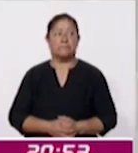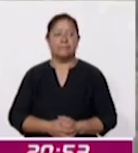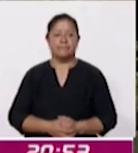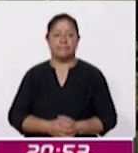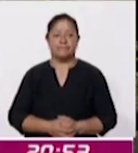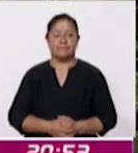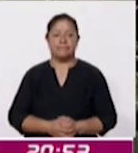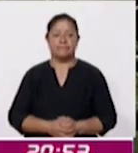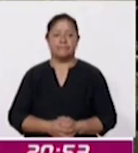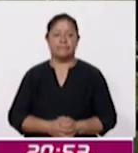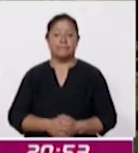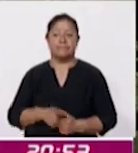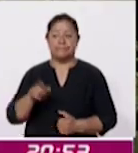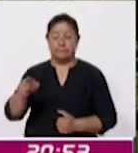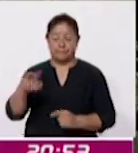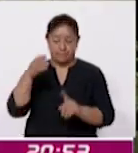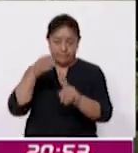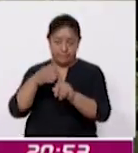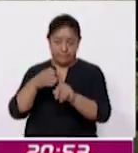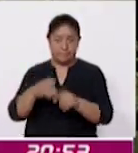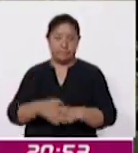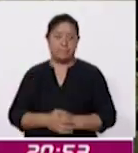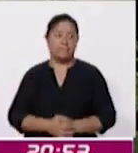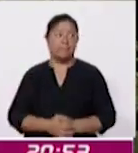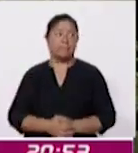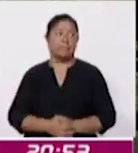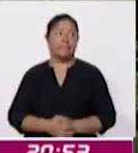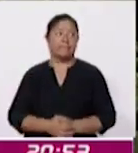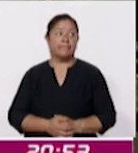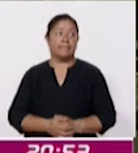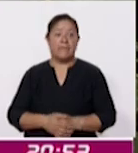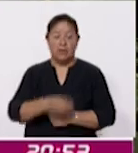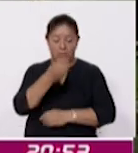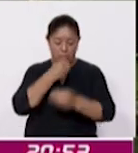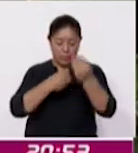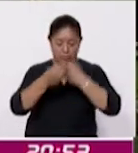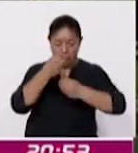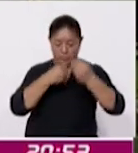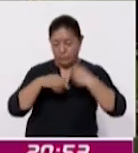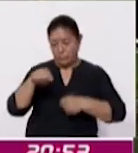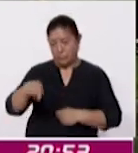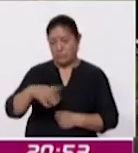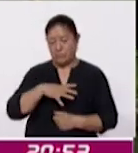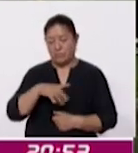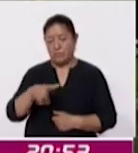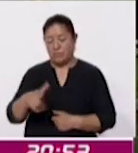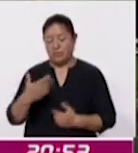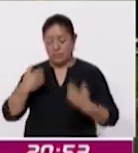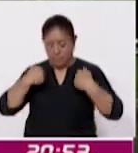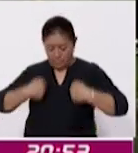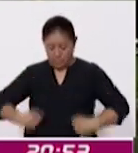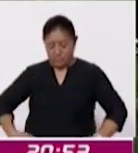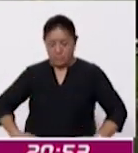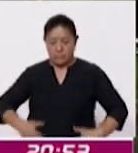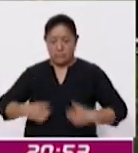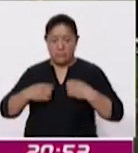Tiene que ver bastante con la comida la gastronomía con la indumentaria